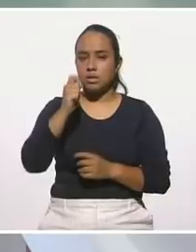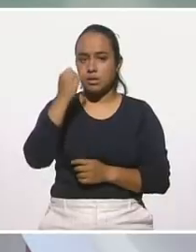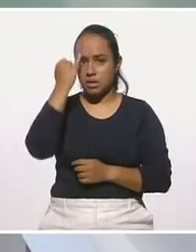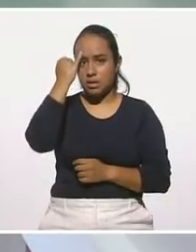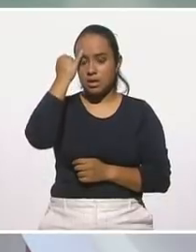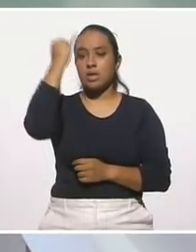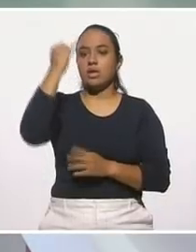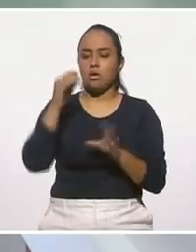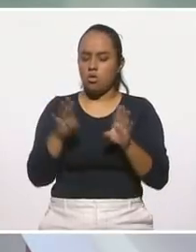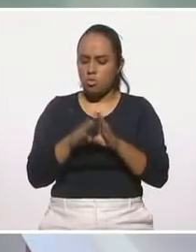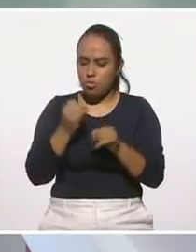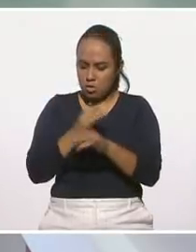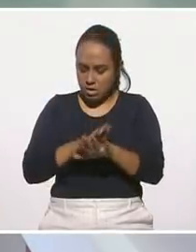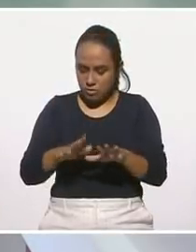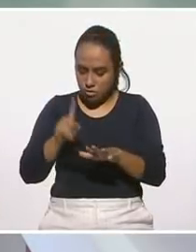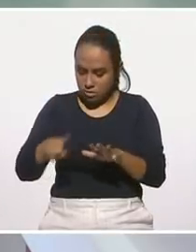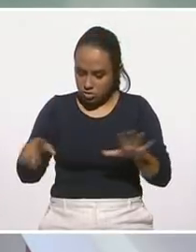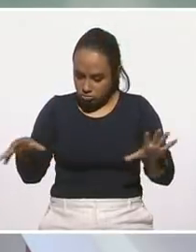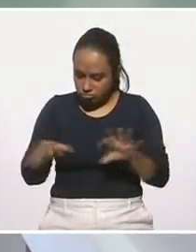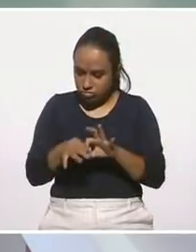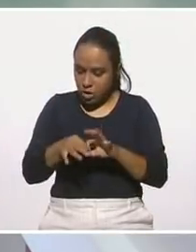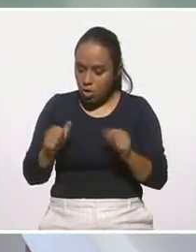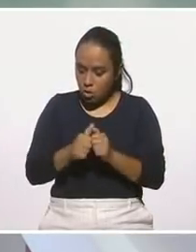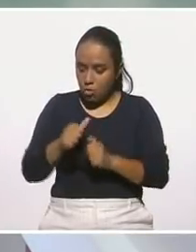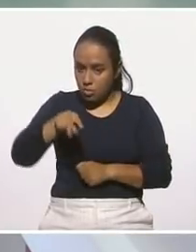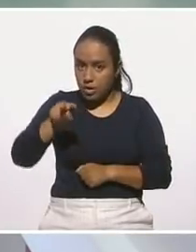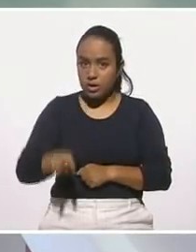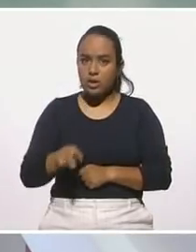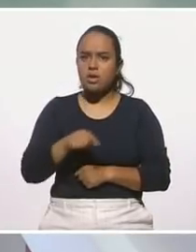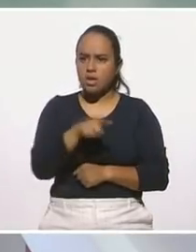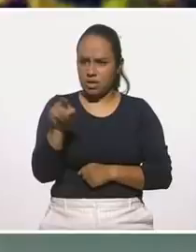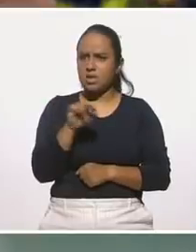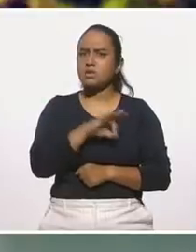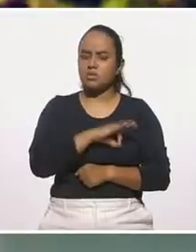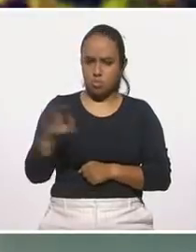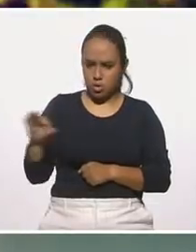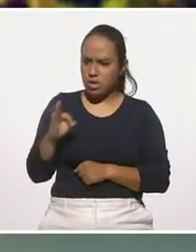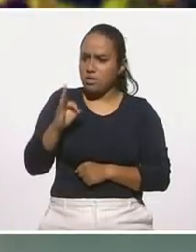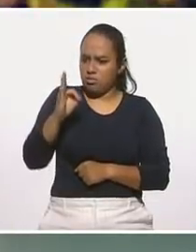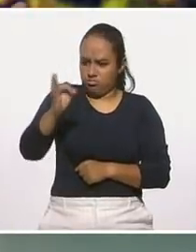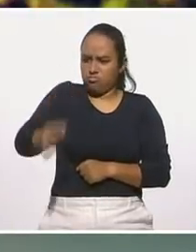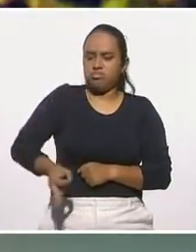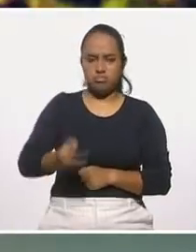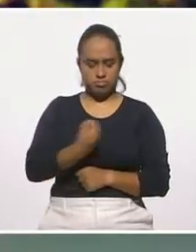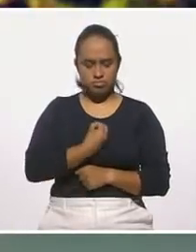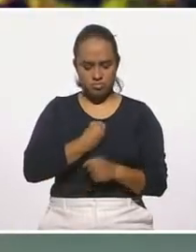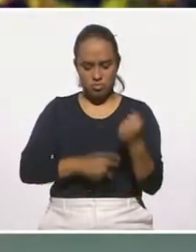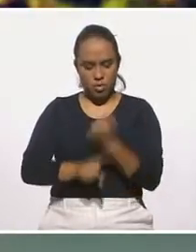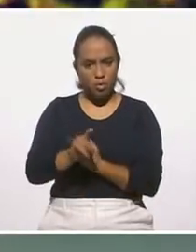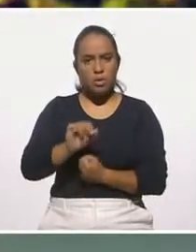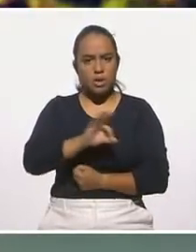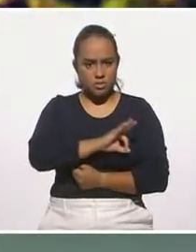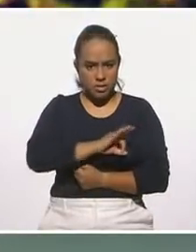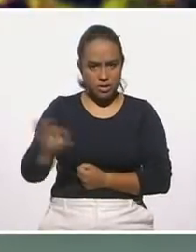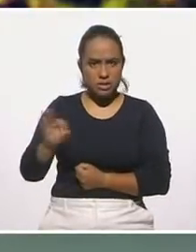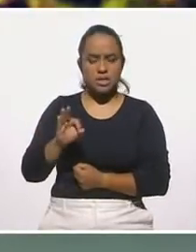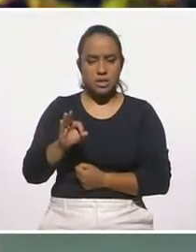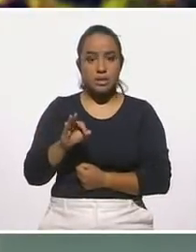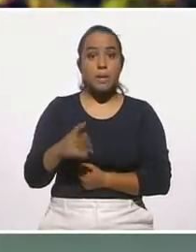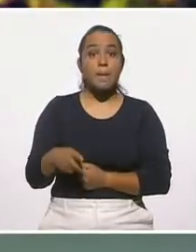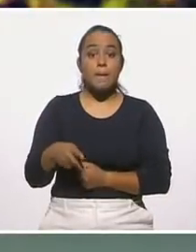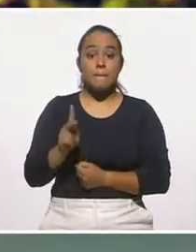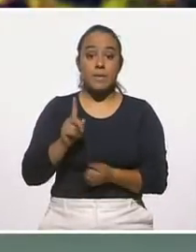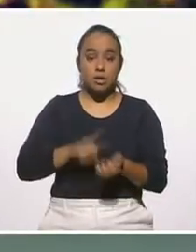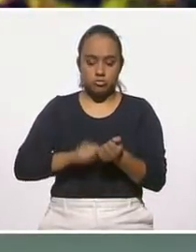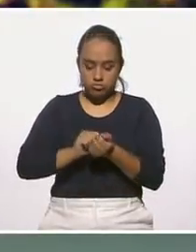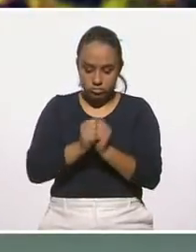acercar información realista, es si se puede ser resiliente, todos podemos serlo, es un proceso, pero el serlo y